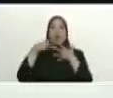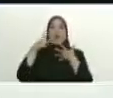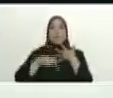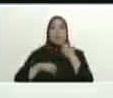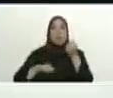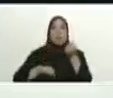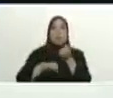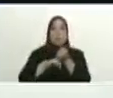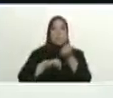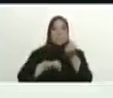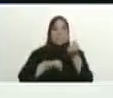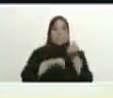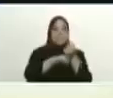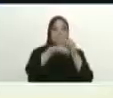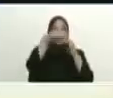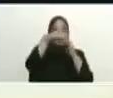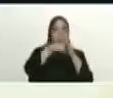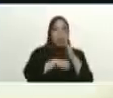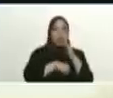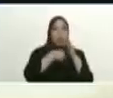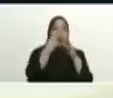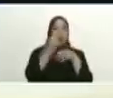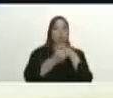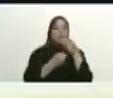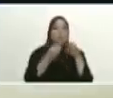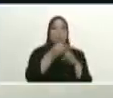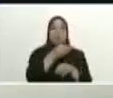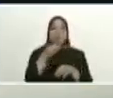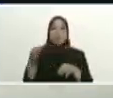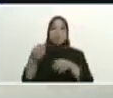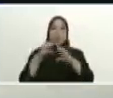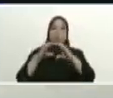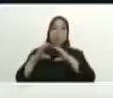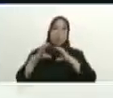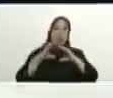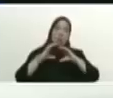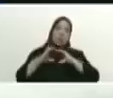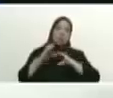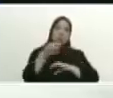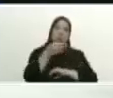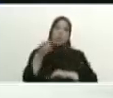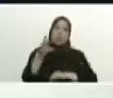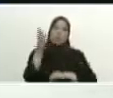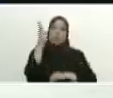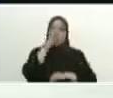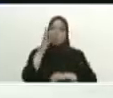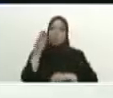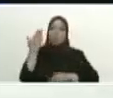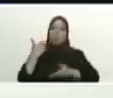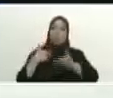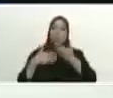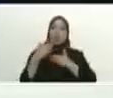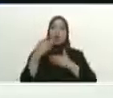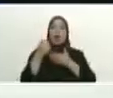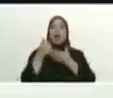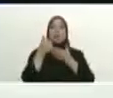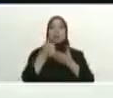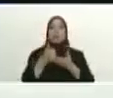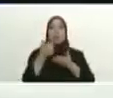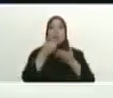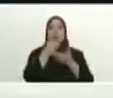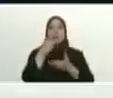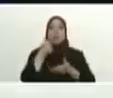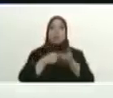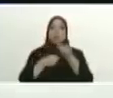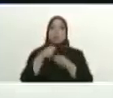cooperación fronteriza al máximo nivel de comunicación vuelve la cooperación fronteriza para que la